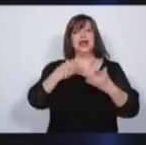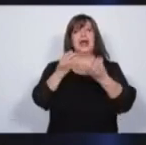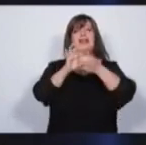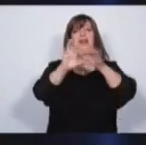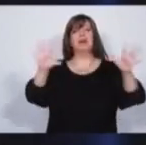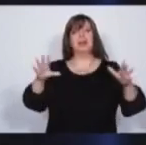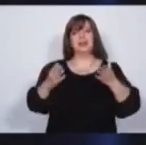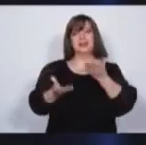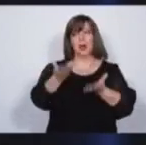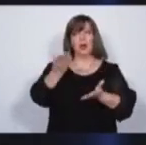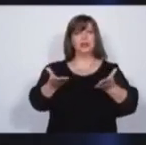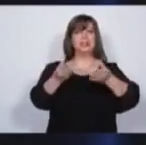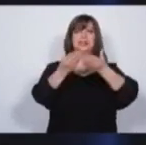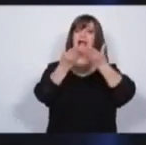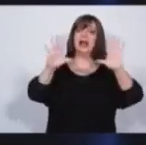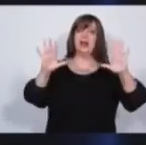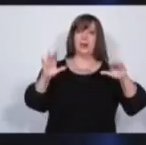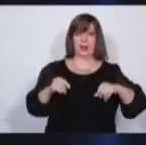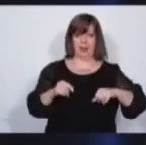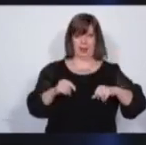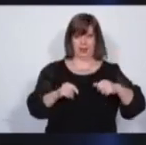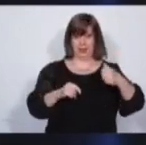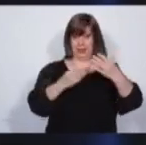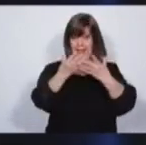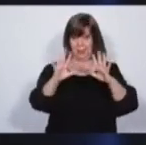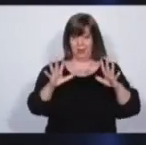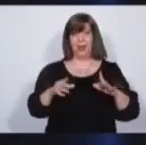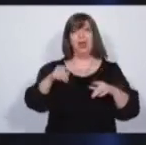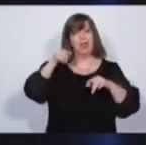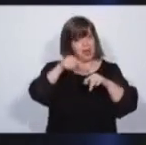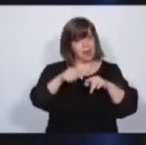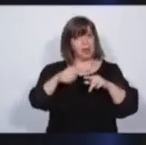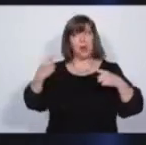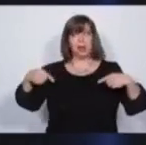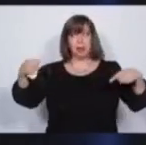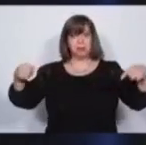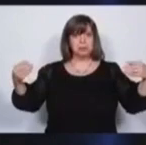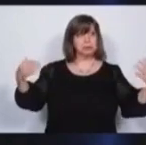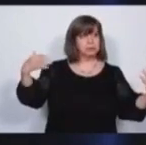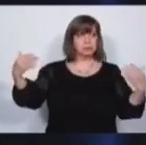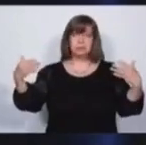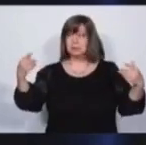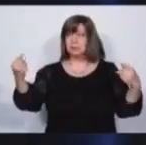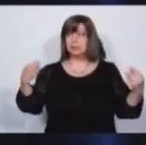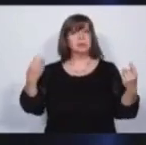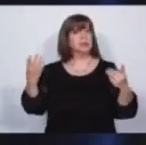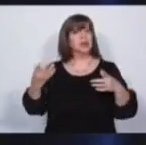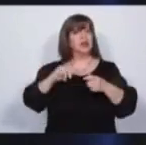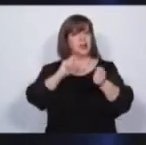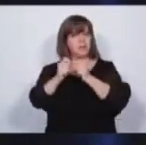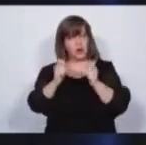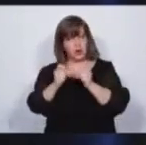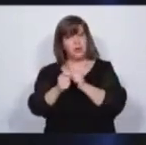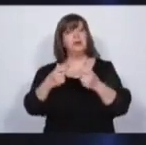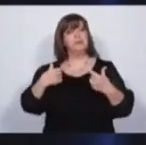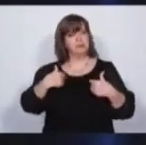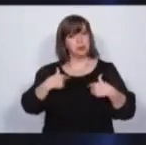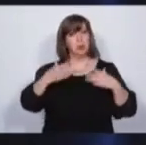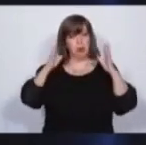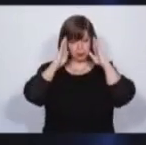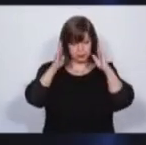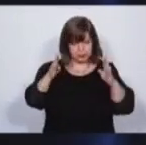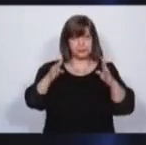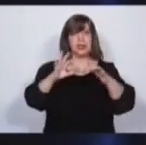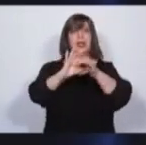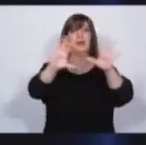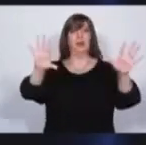justicia esa independencia que hace que a partir de allí cualquier articulación que se haga en función de las reformas tenga que ver con la